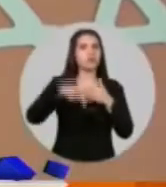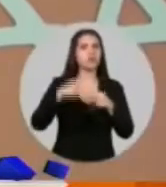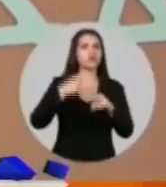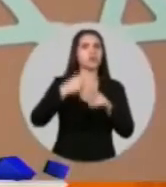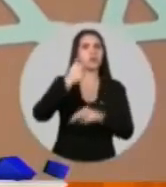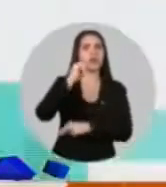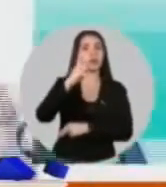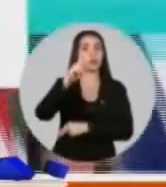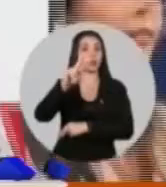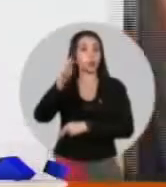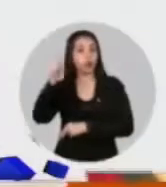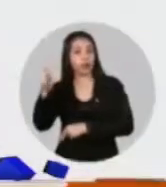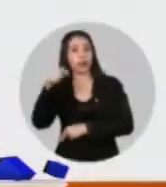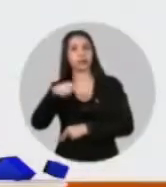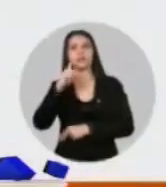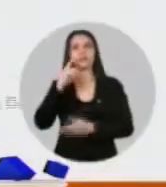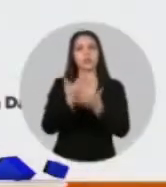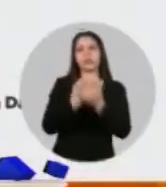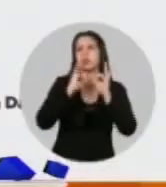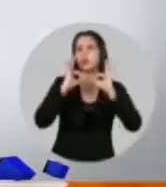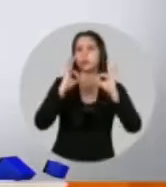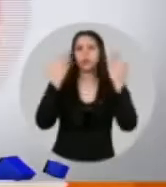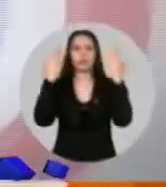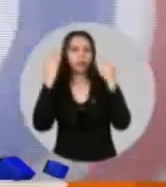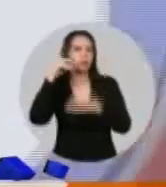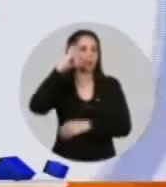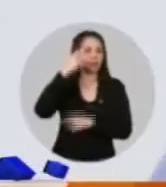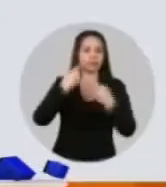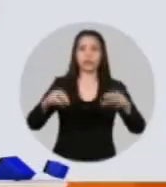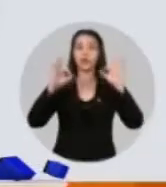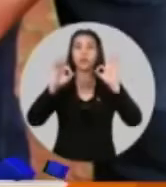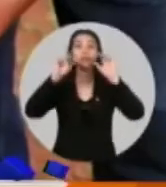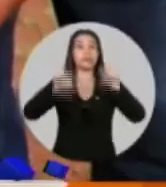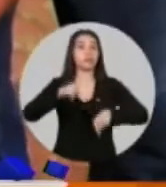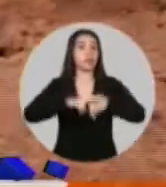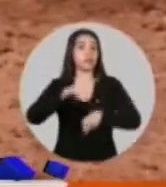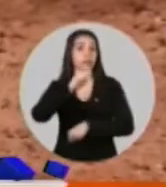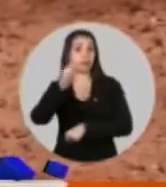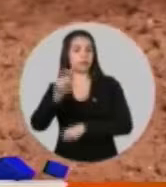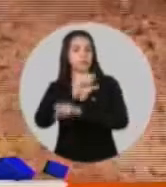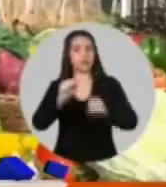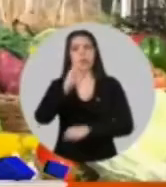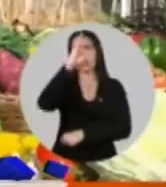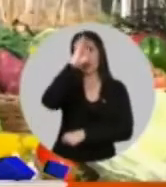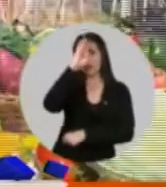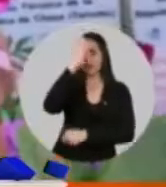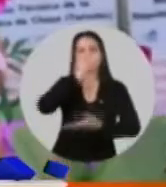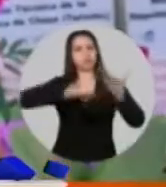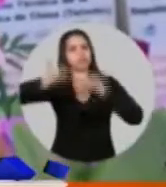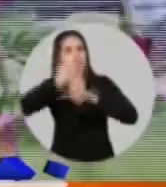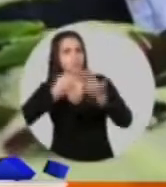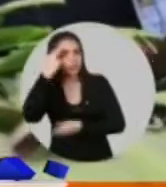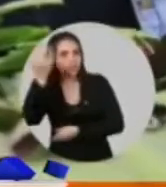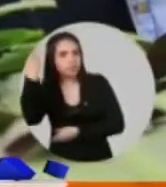pensando... no se va. No voy a de mi casa. No, espera. Pero yo vi que Perla Alegre también estuvo pensando, al